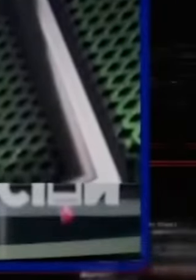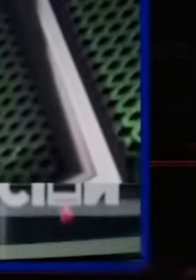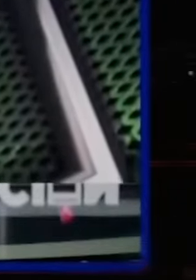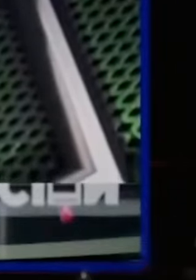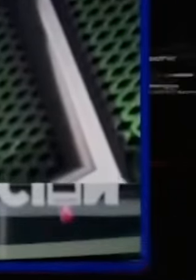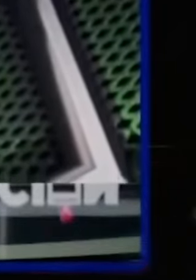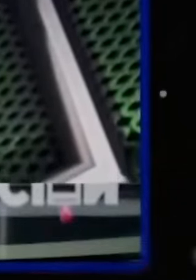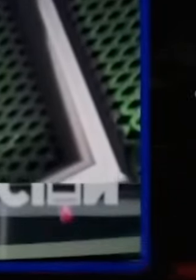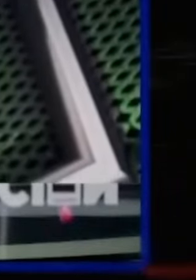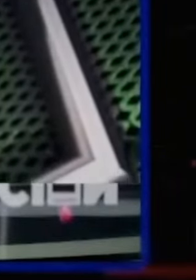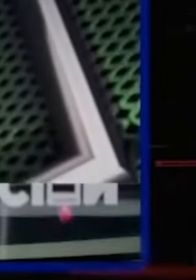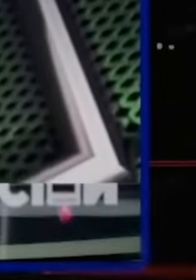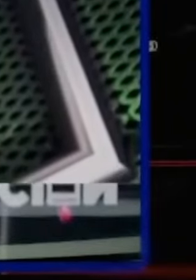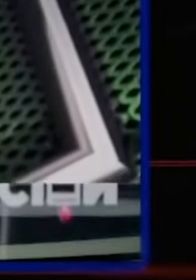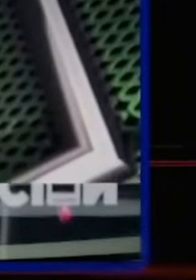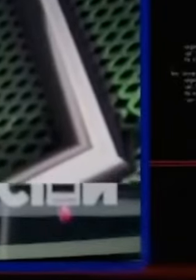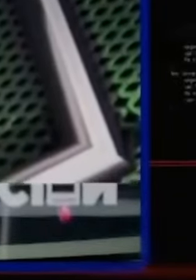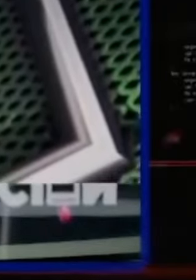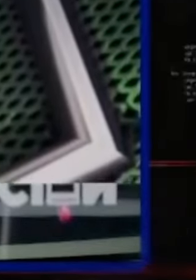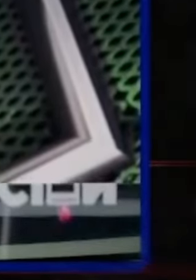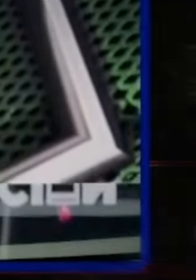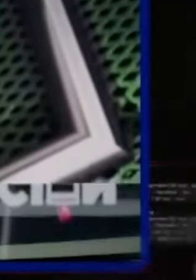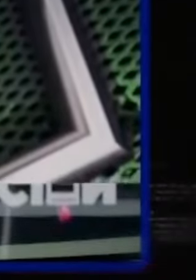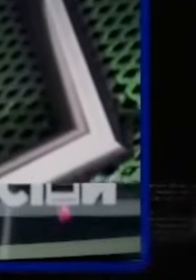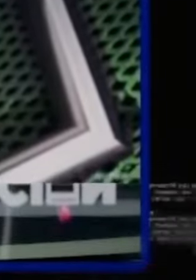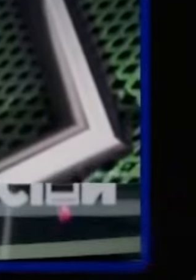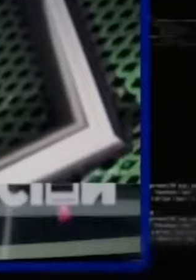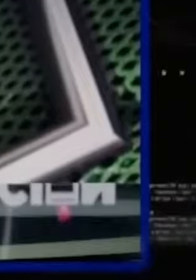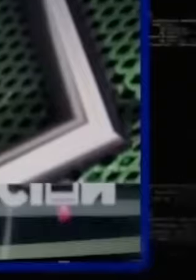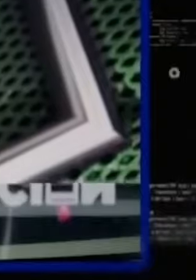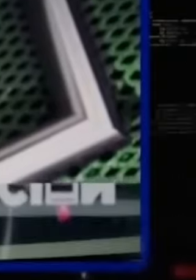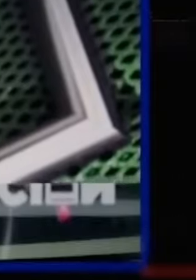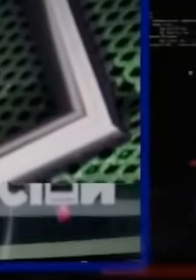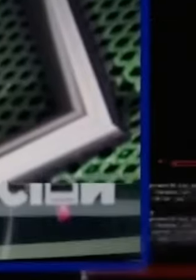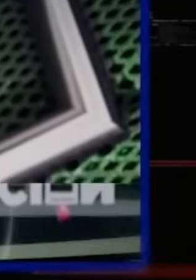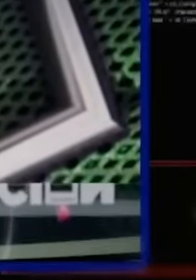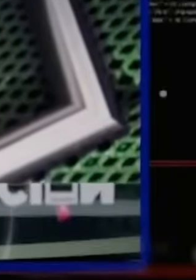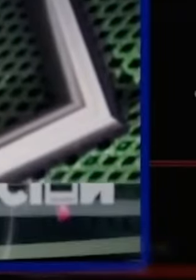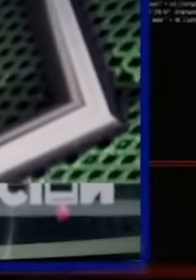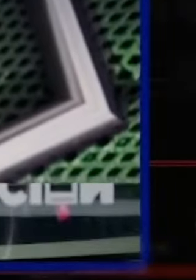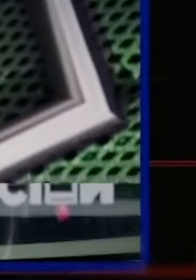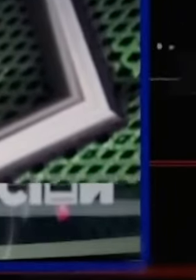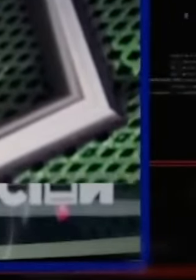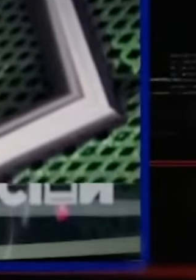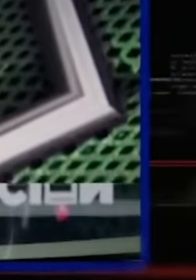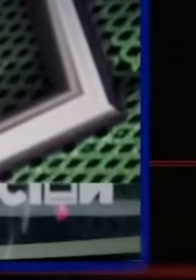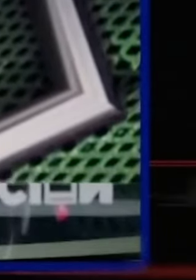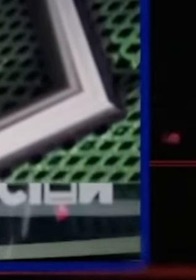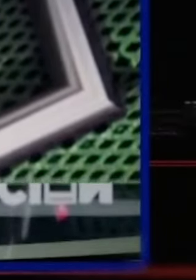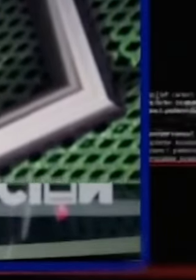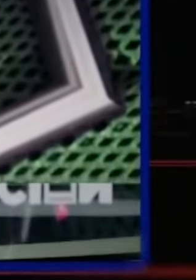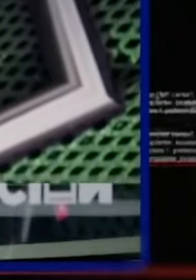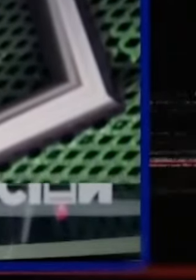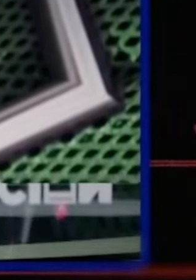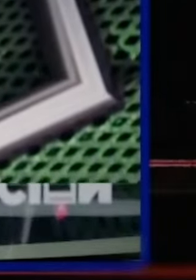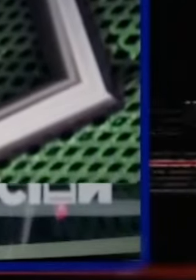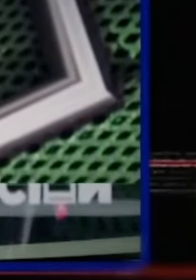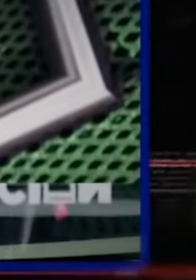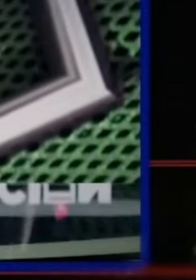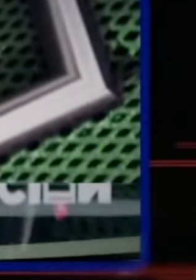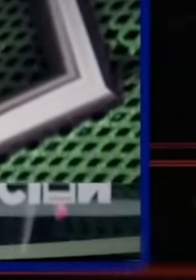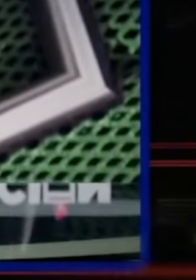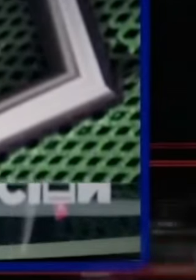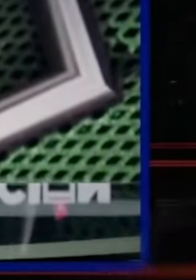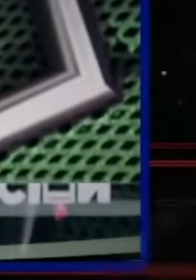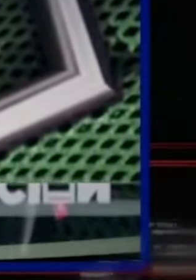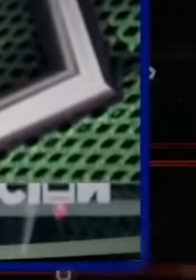Sheinbaum iba a ganar la elección presidencial. Lo que no esperaban era la aplanadora de modelo. Y los mercados